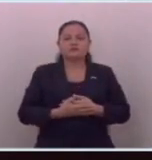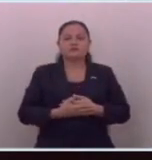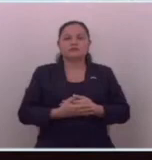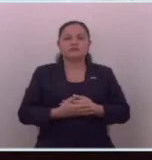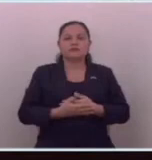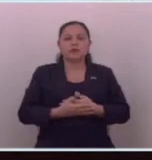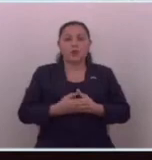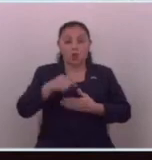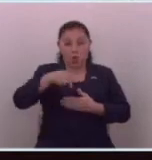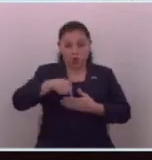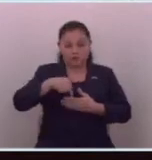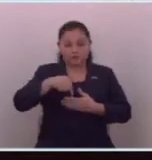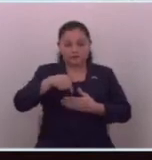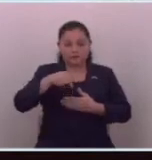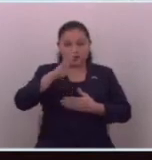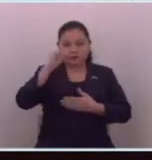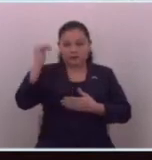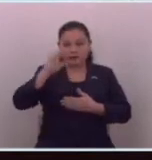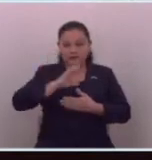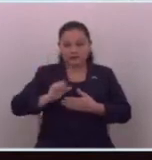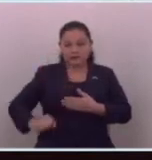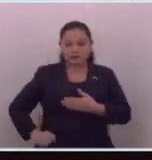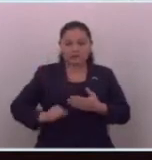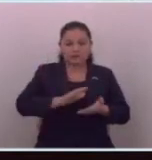hoy las cosas han cambiado en El Salvador